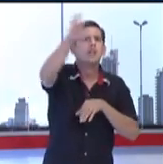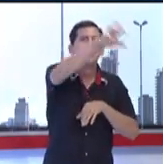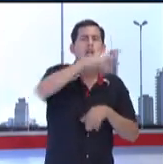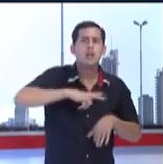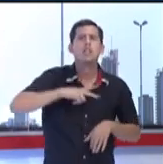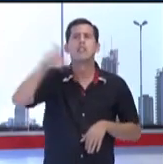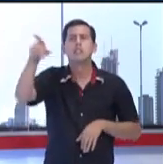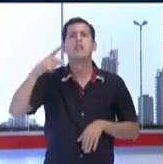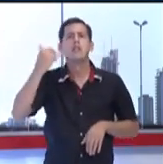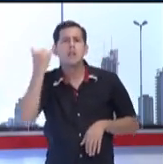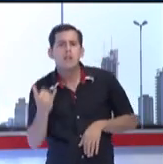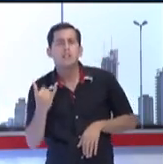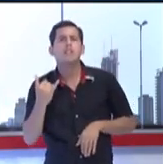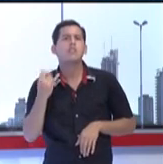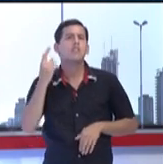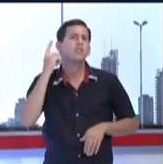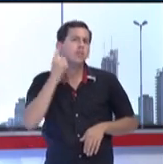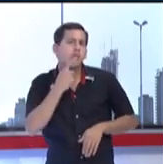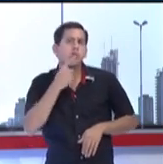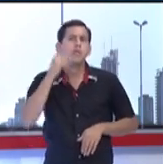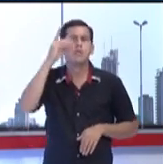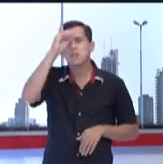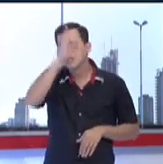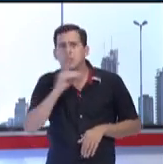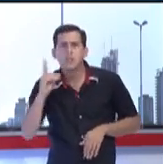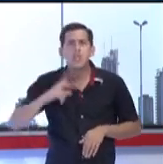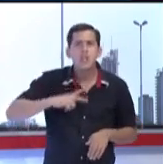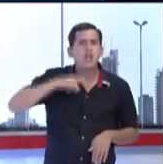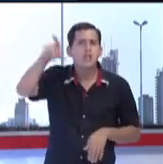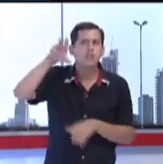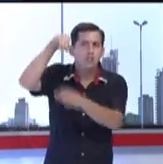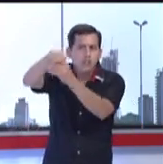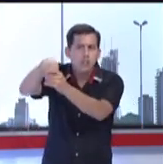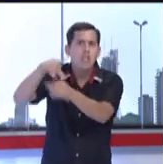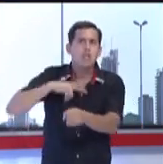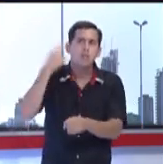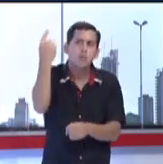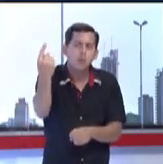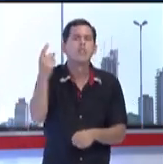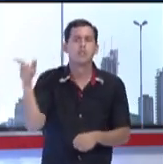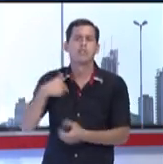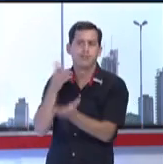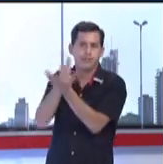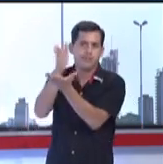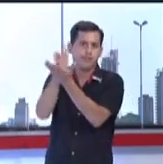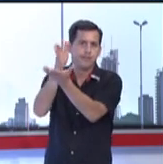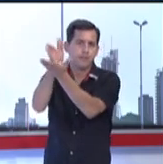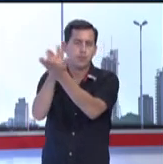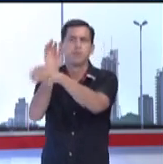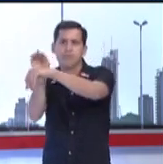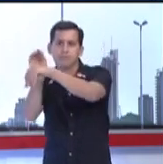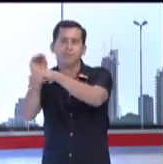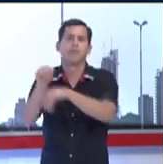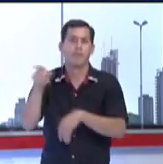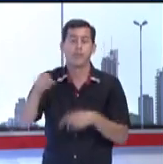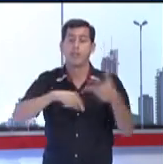matriculados a niños con discapacidad auditiva dentro de sus escuelas. Y un tercer servicio, que es el